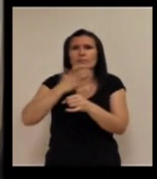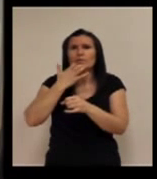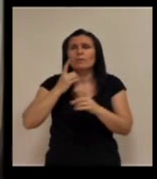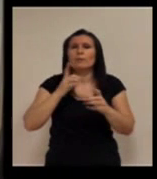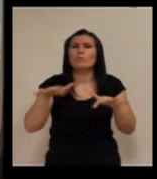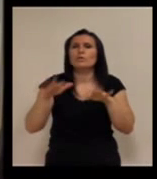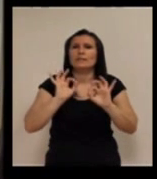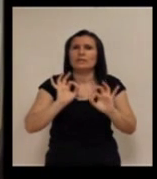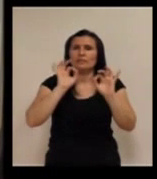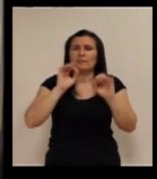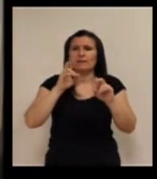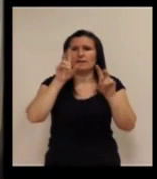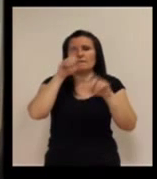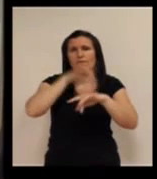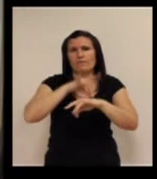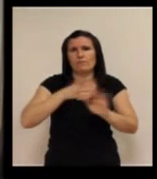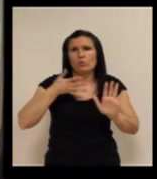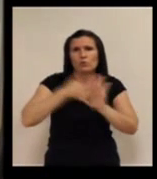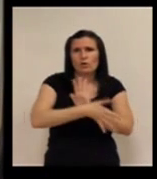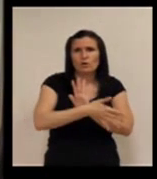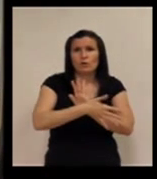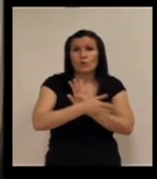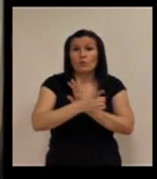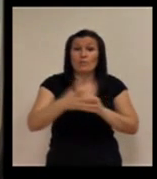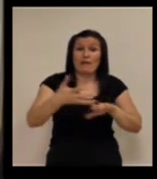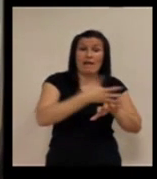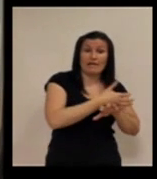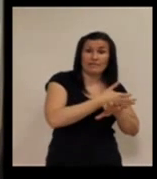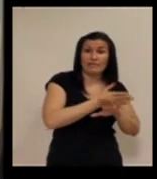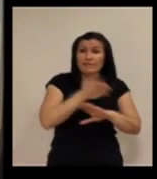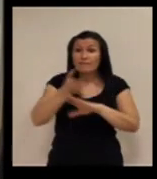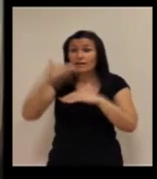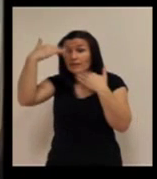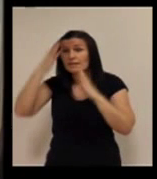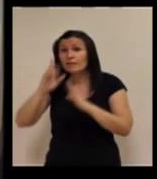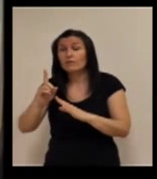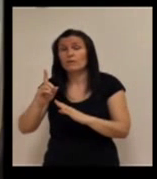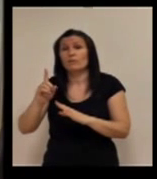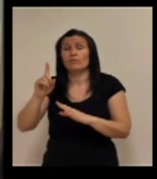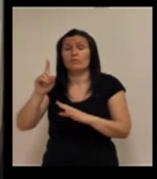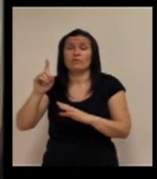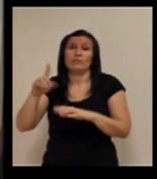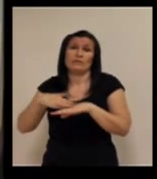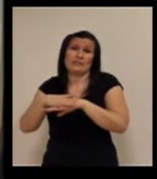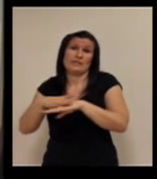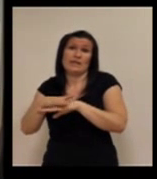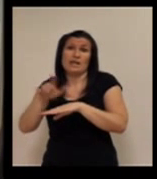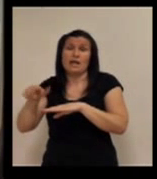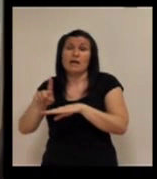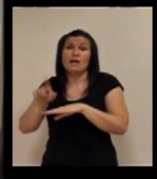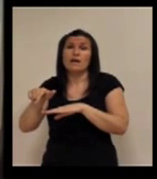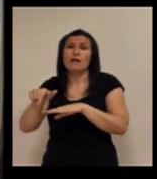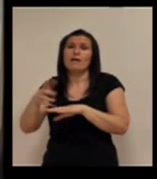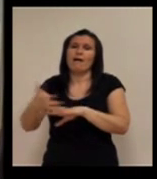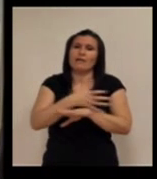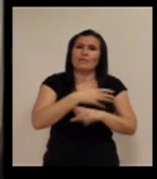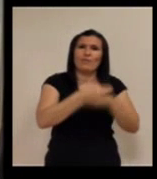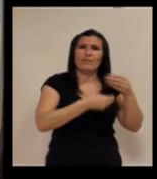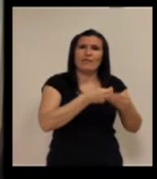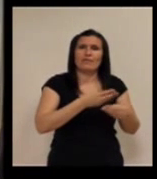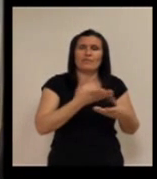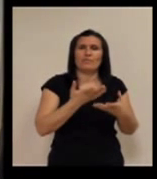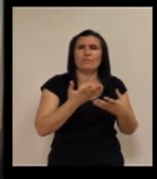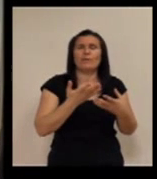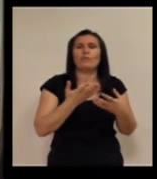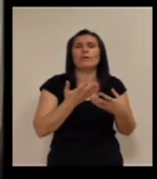monitorización de crónicos, como el paso previo a que un crónico vaya a atención primaria. Se puede hacer una monitorización en